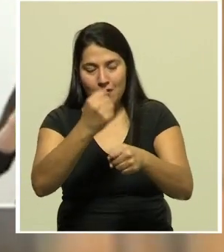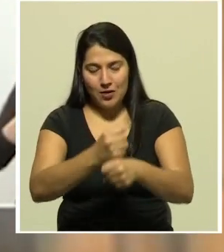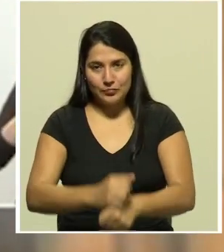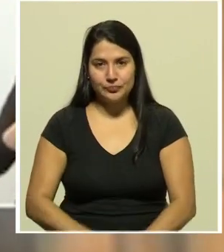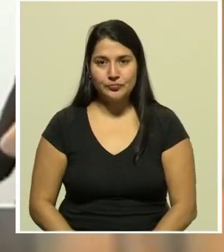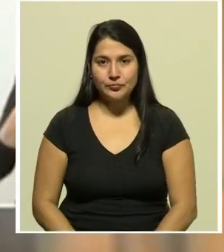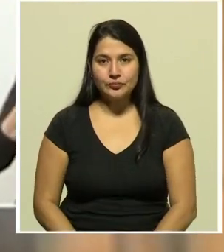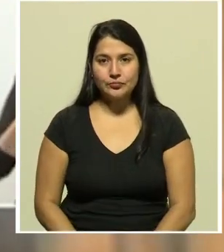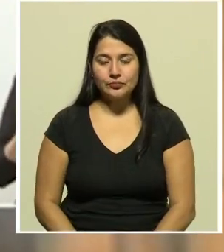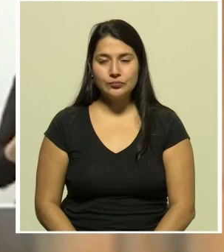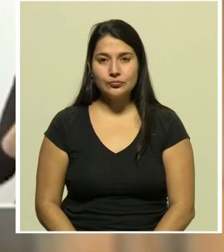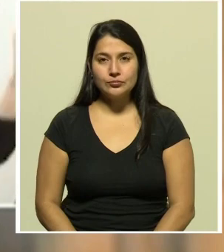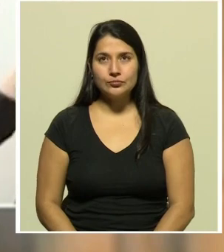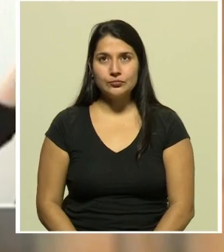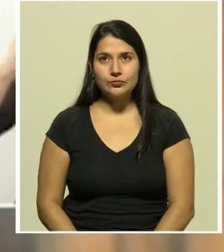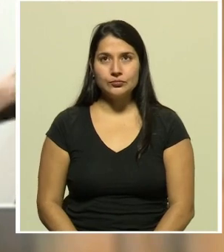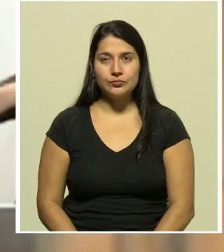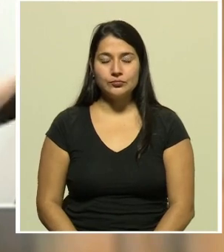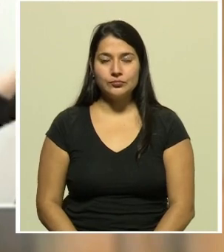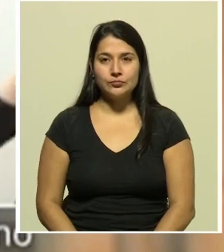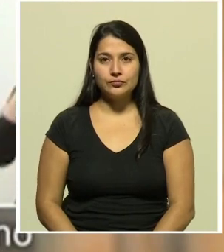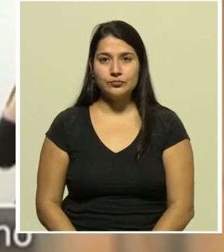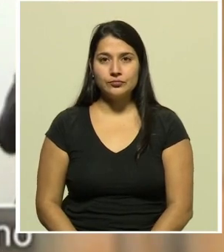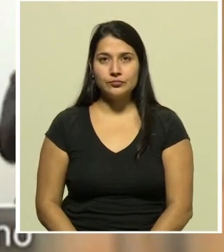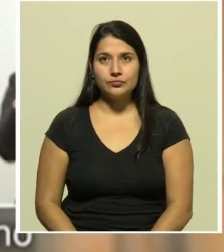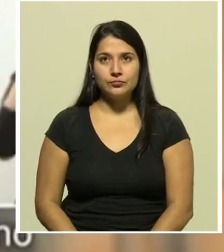que trae empresas de alrededor del mundo